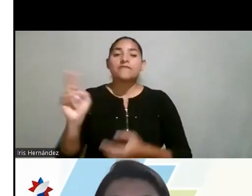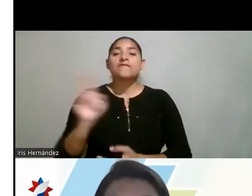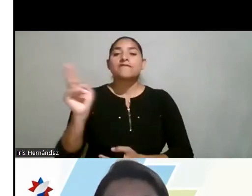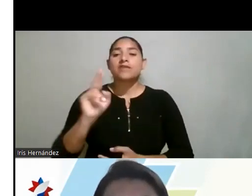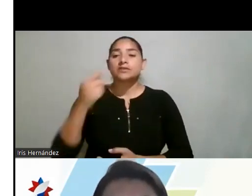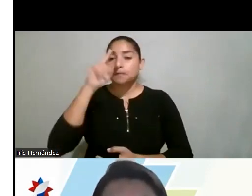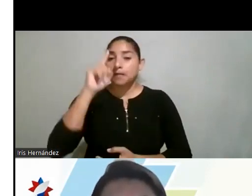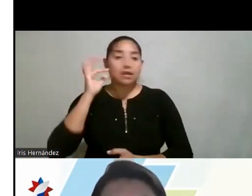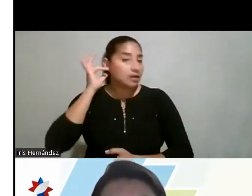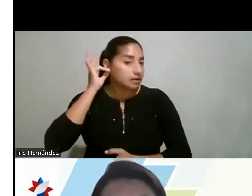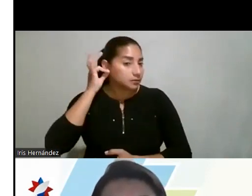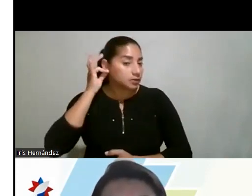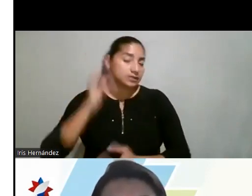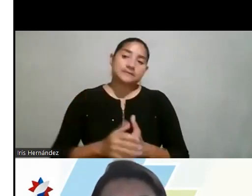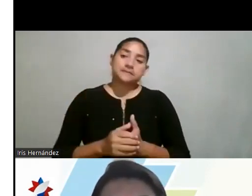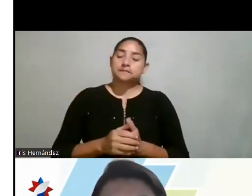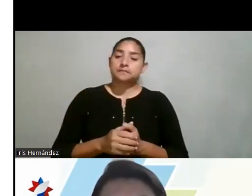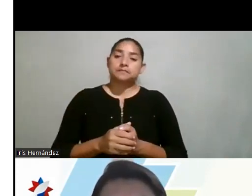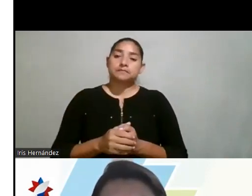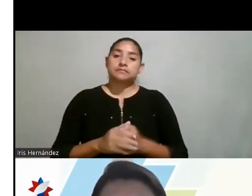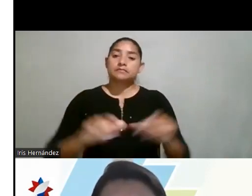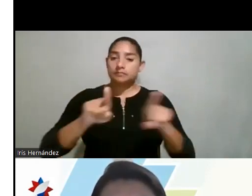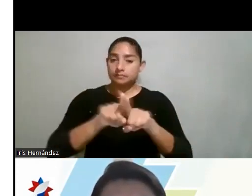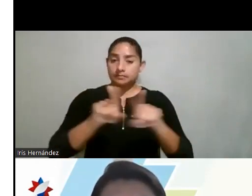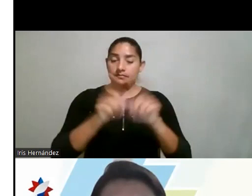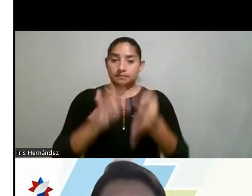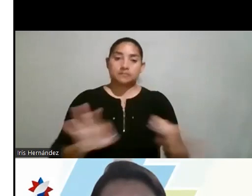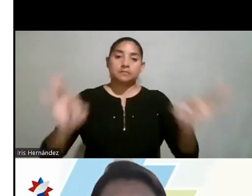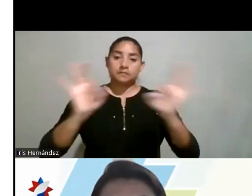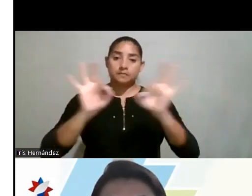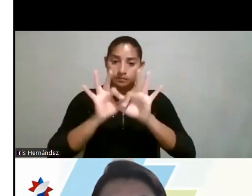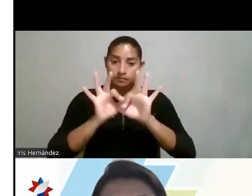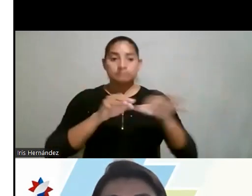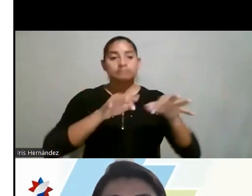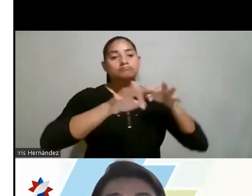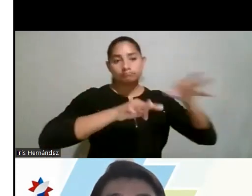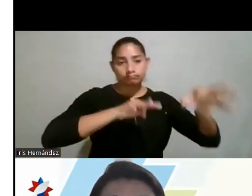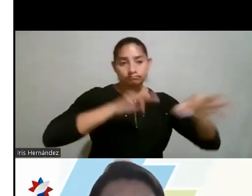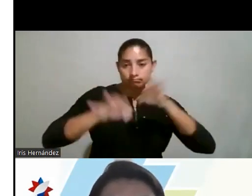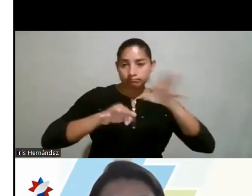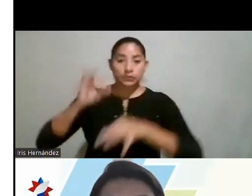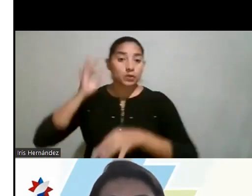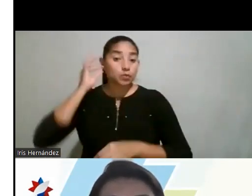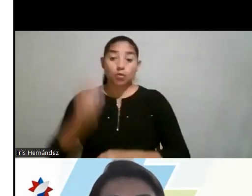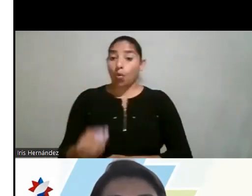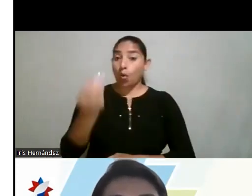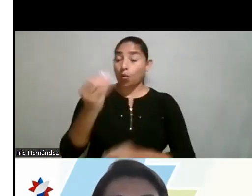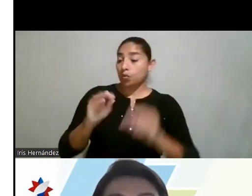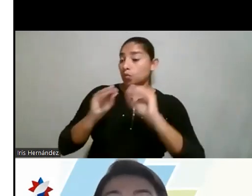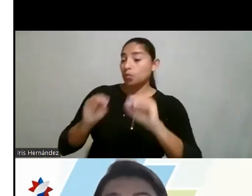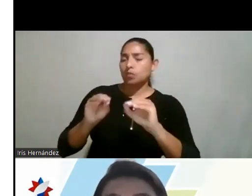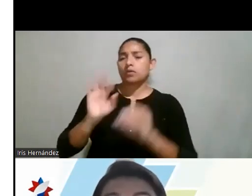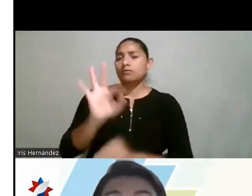las mujeres y por supuesto la importancia de explicar a las mujeres jóvenes una